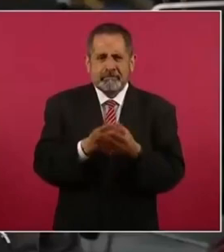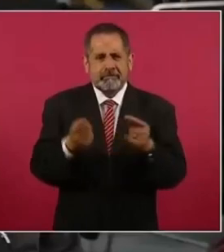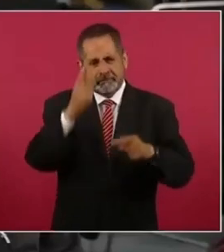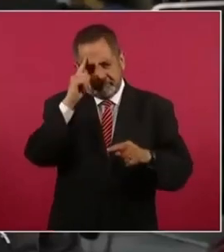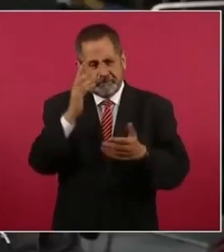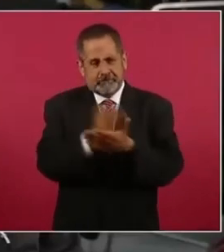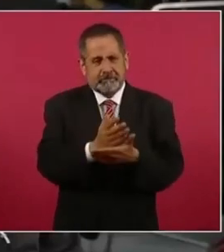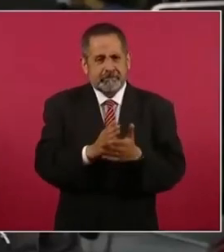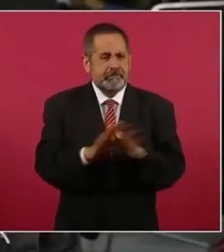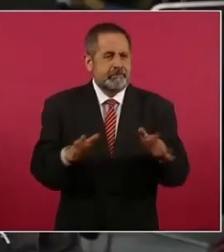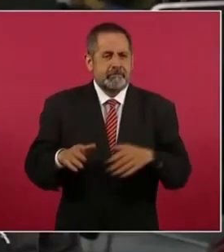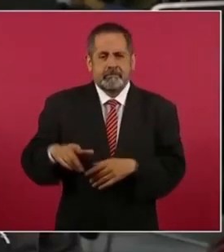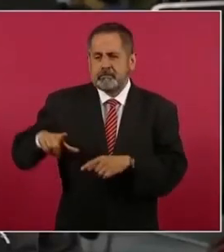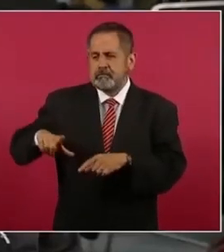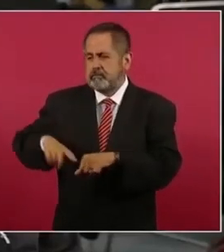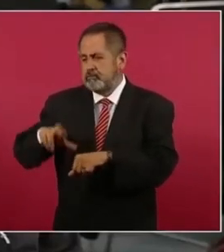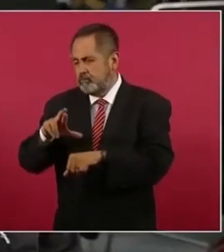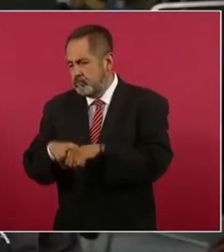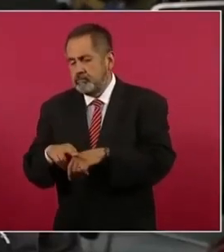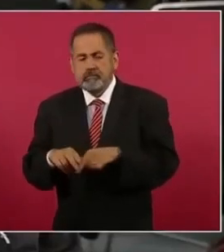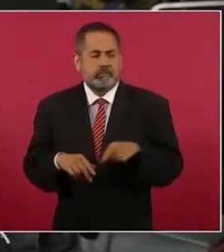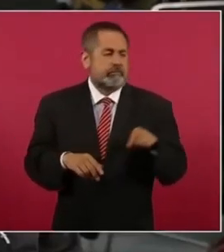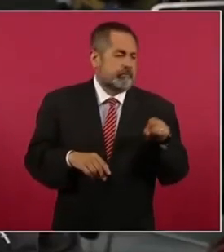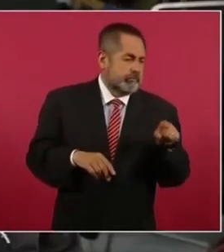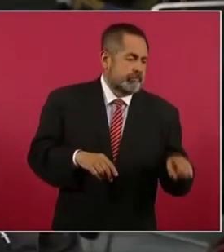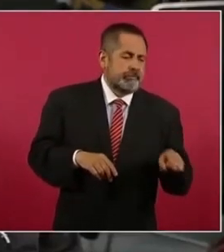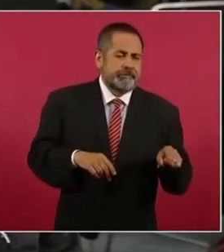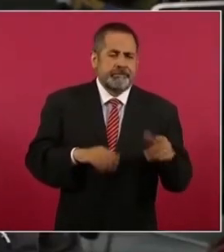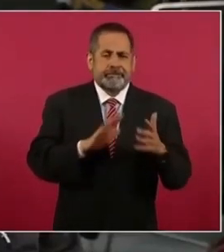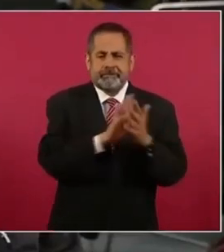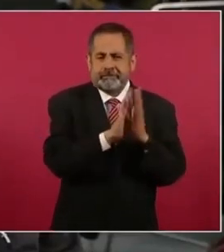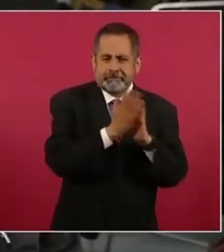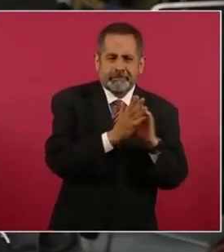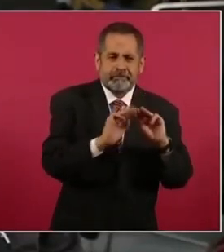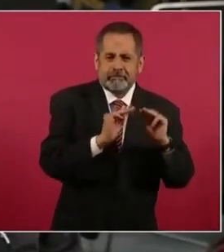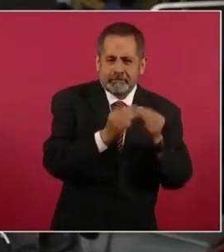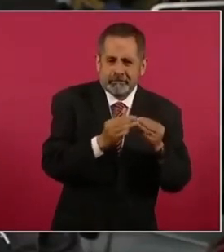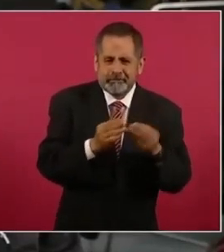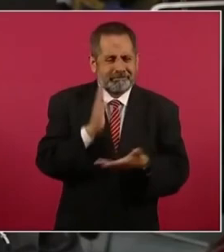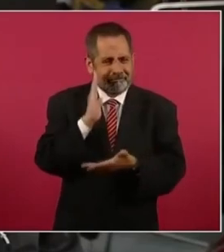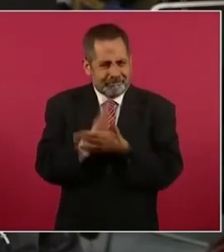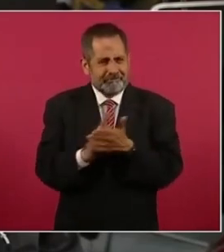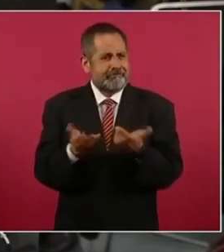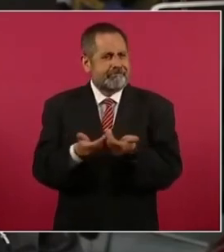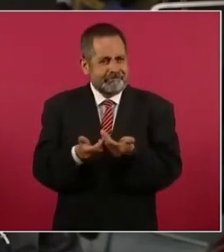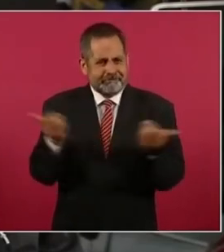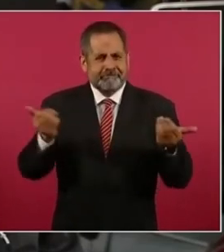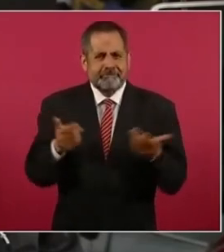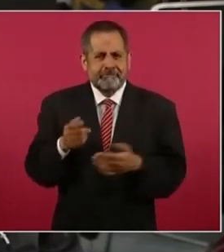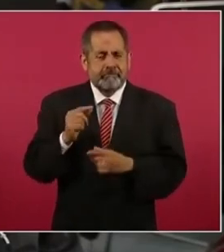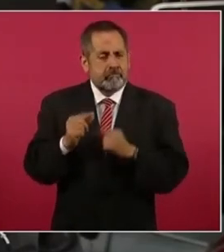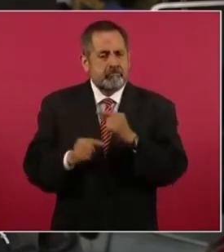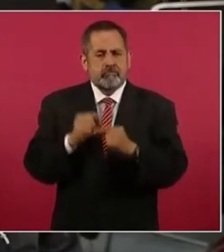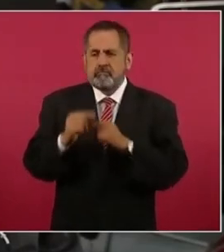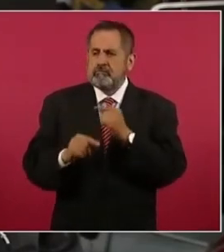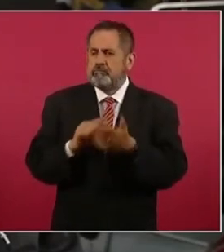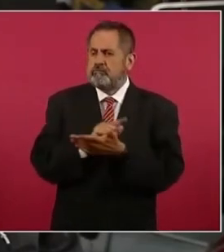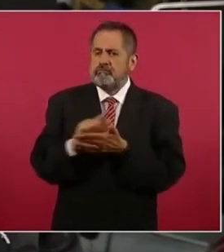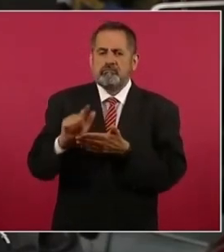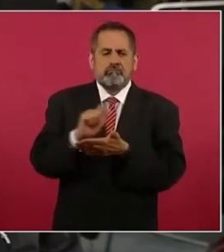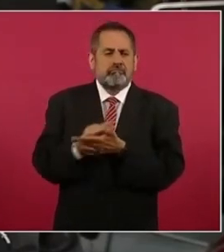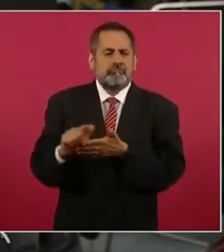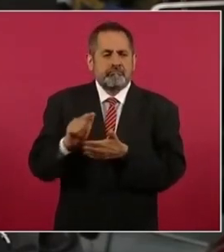entre gobernantes, en este caso gobernadores estatales y el crimen organizado y que poco a poco se vaya